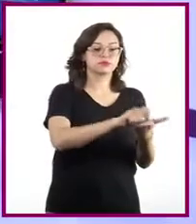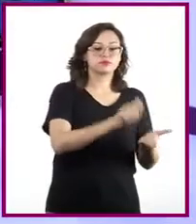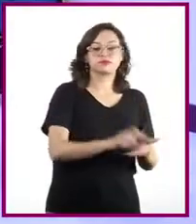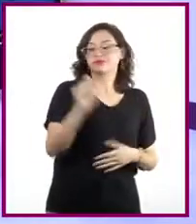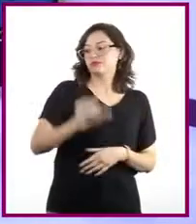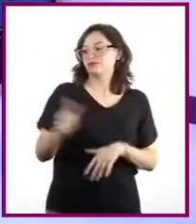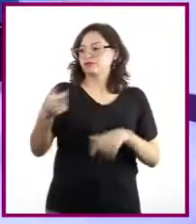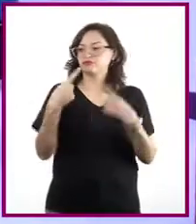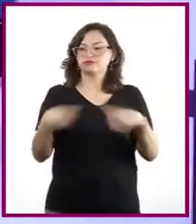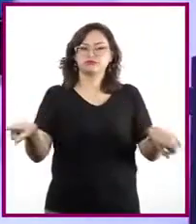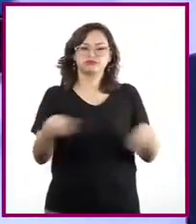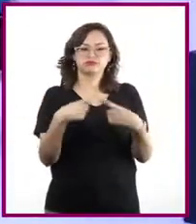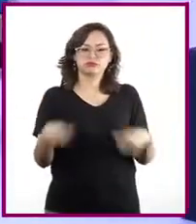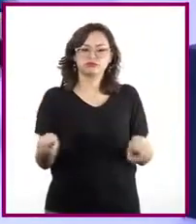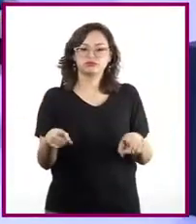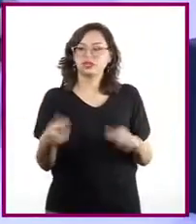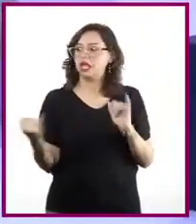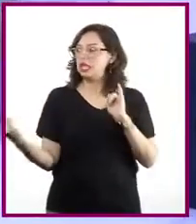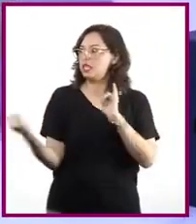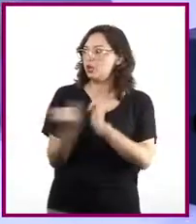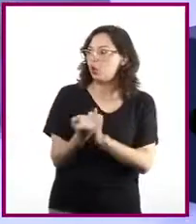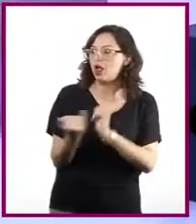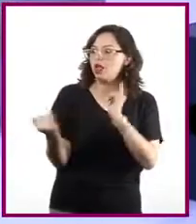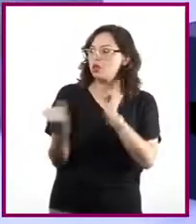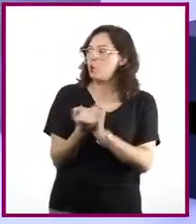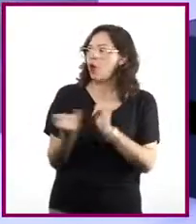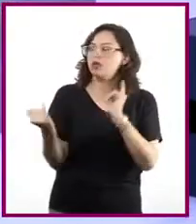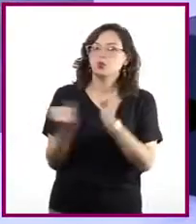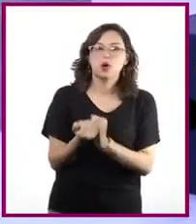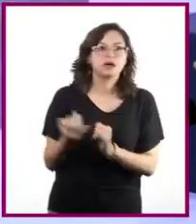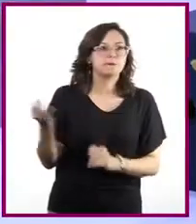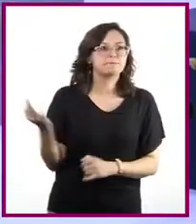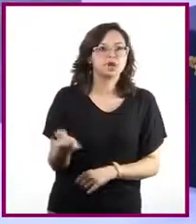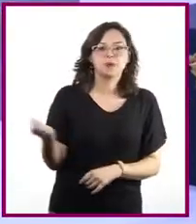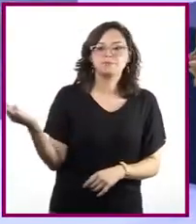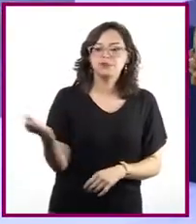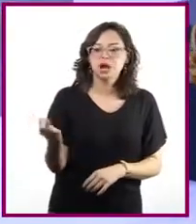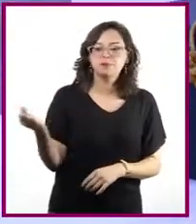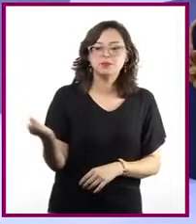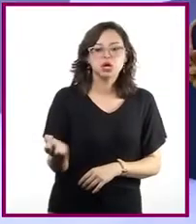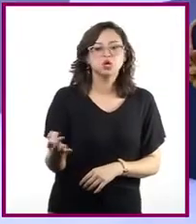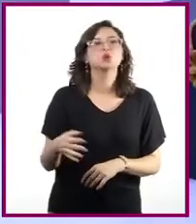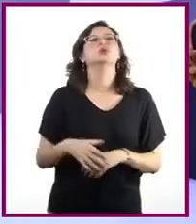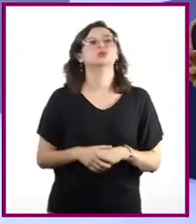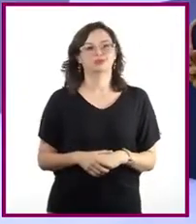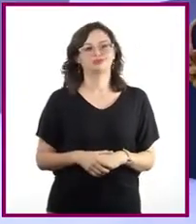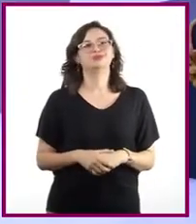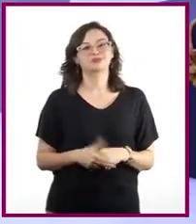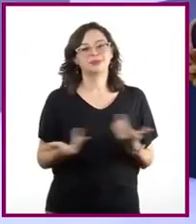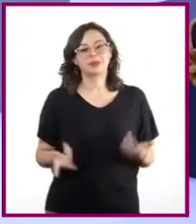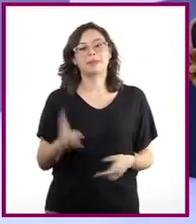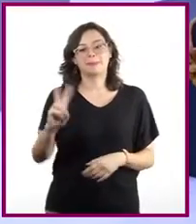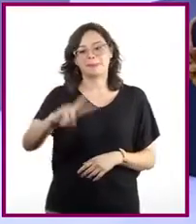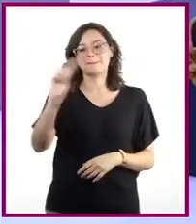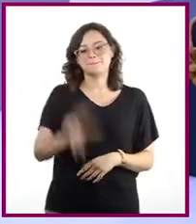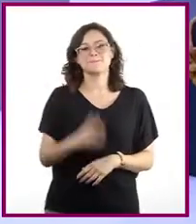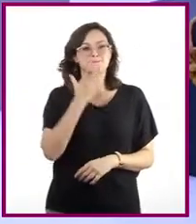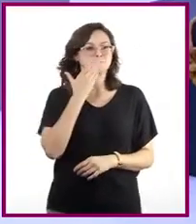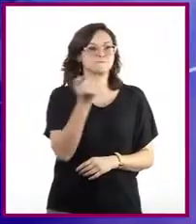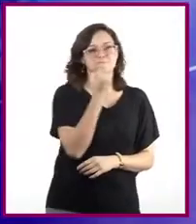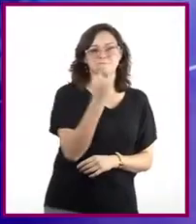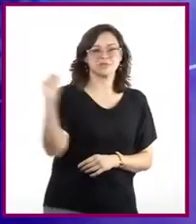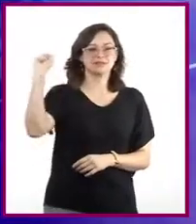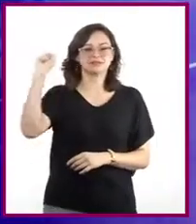músicos y se escucha tal cual como se imaginaba originalmente, entonces es de que hablamos de un gran talento